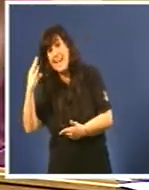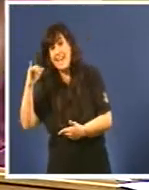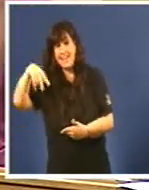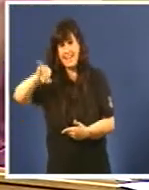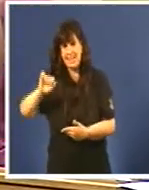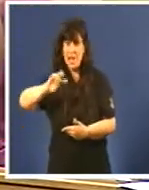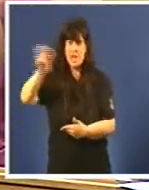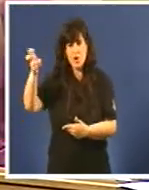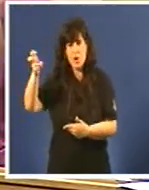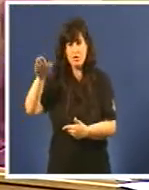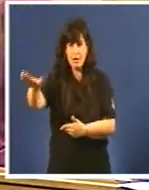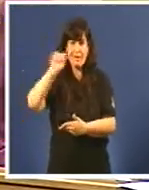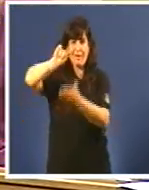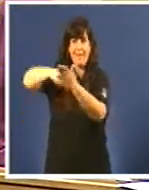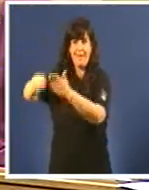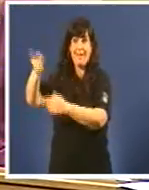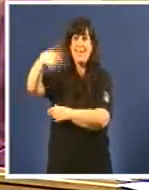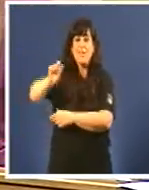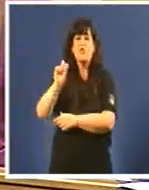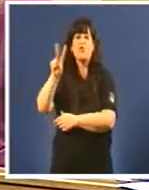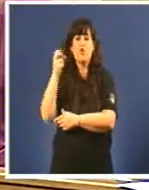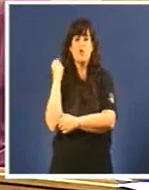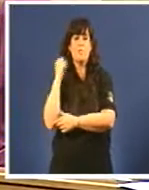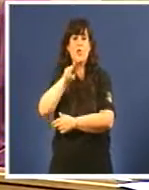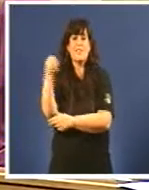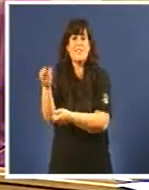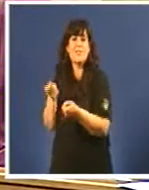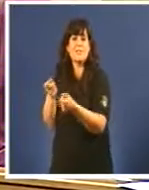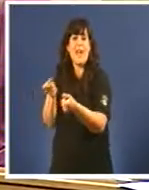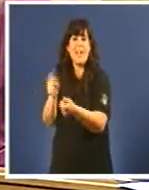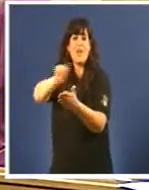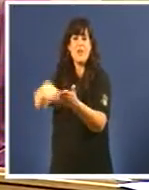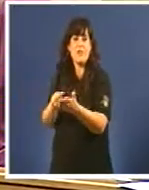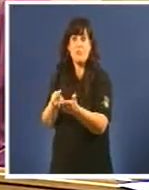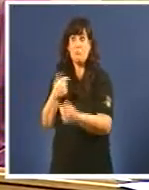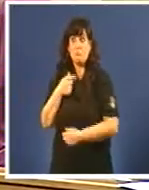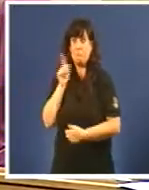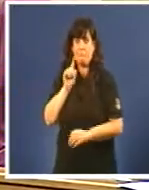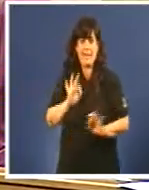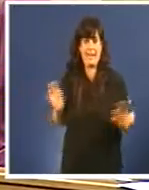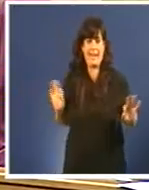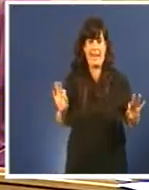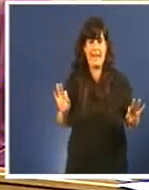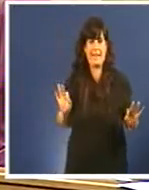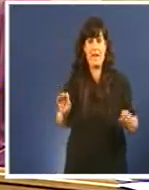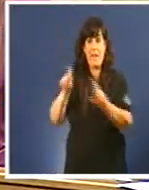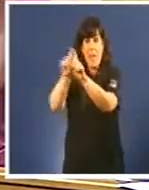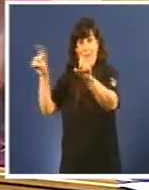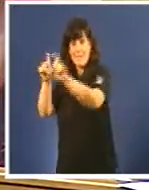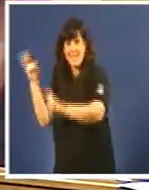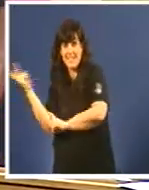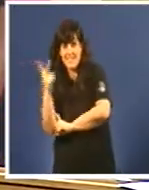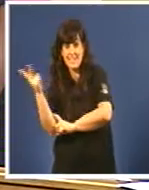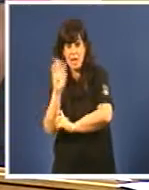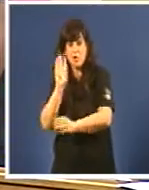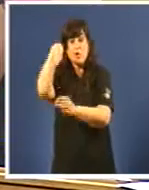contratos de 12 millóns de euros. E iso sí que non estou mentindo. Ex altos cargos da xunta de Galicia, que crean